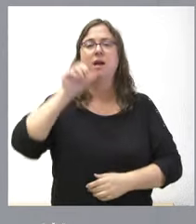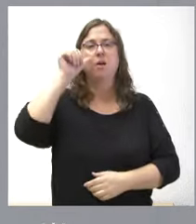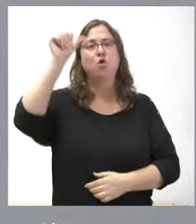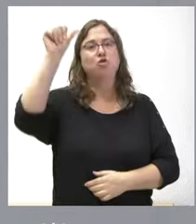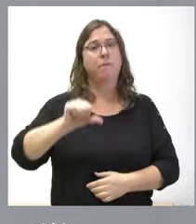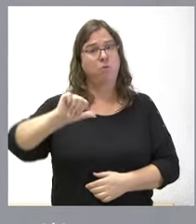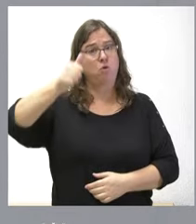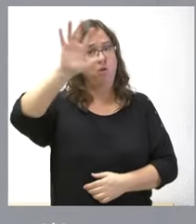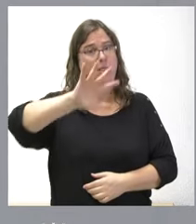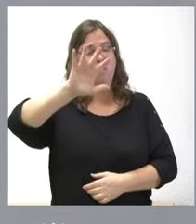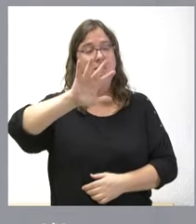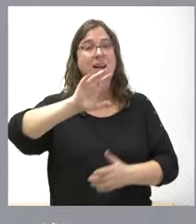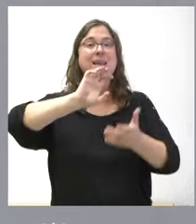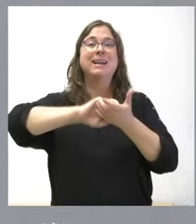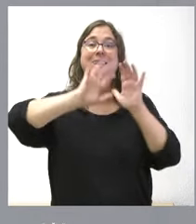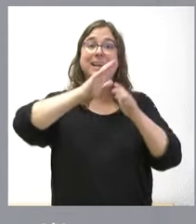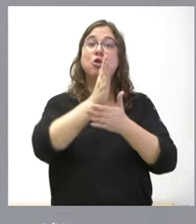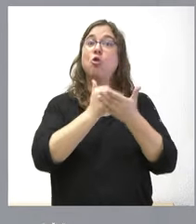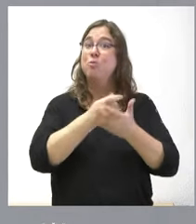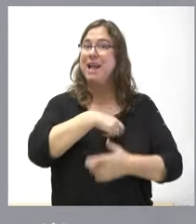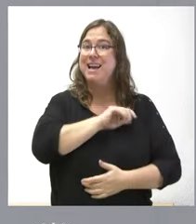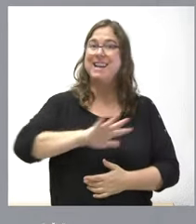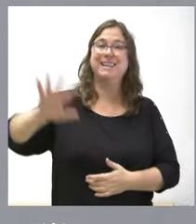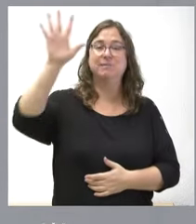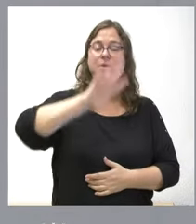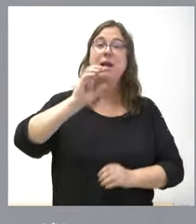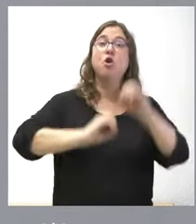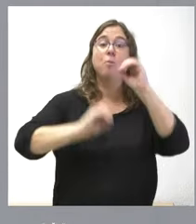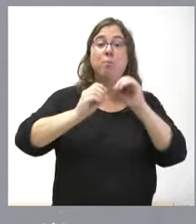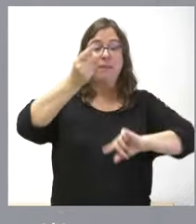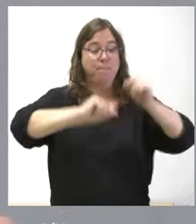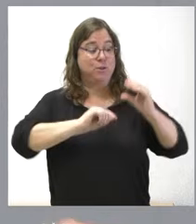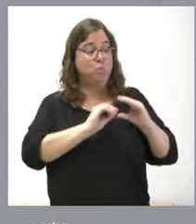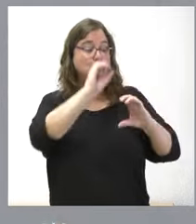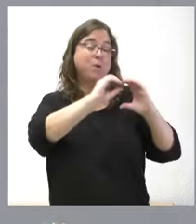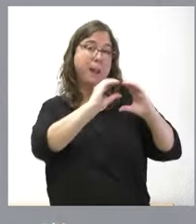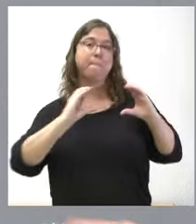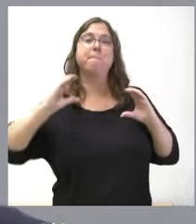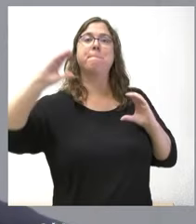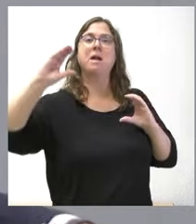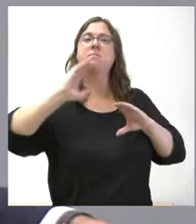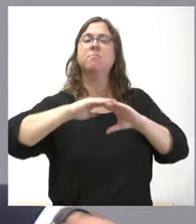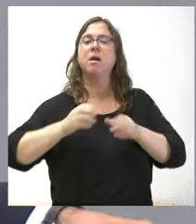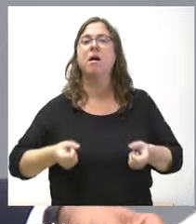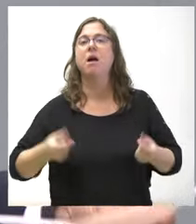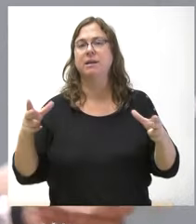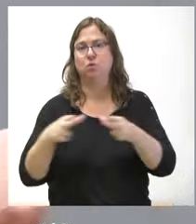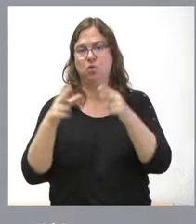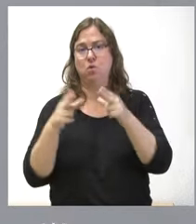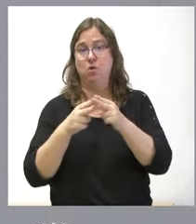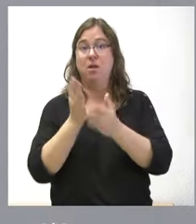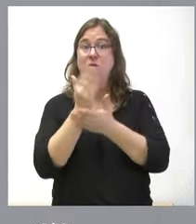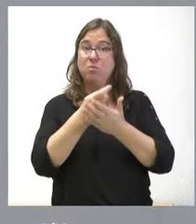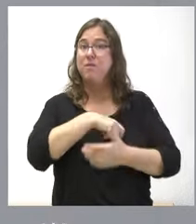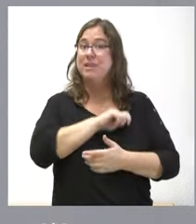esta materia. Castilla y León es la comunidad autónoma de España que más porcentaje de su presupuesto destina a gasto social. La comunidad autónoma de